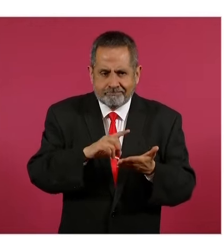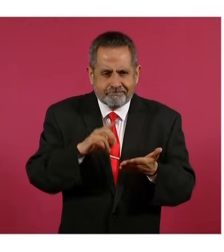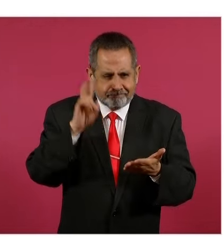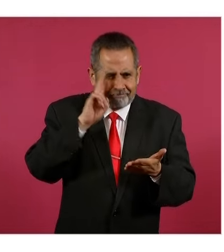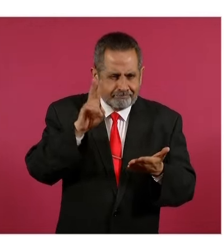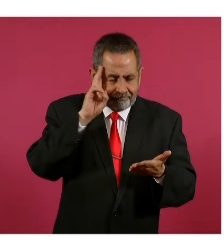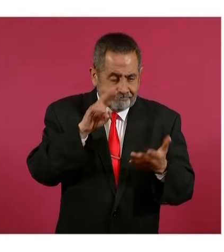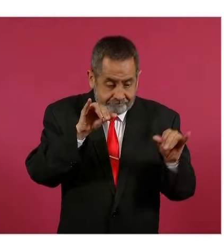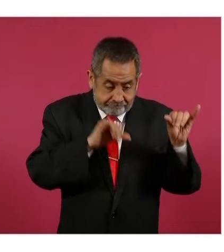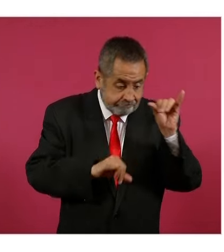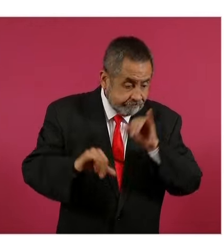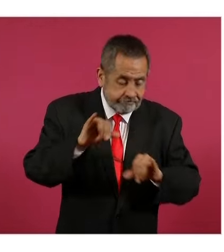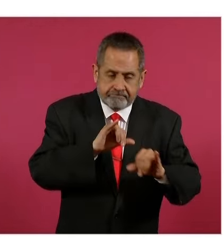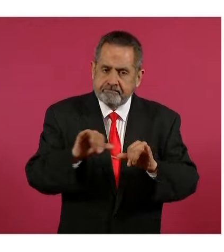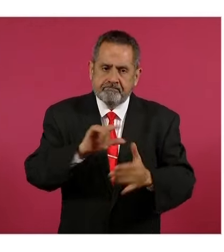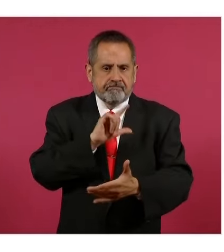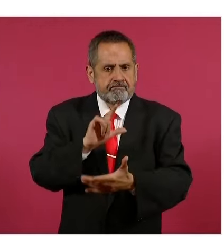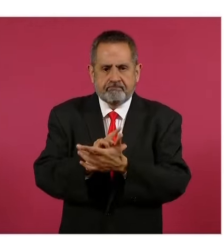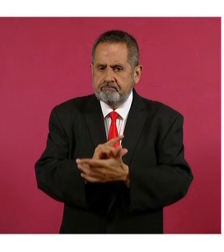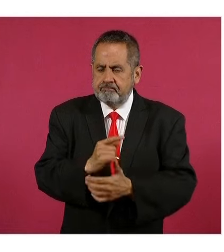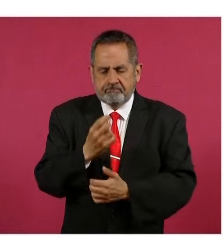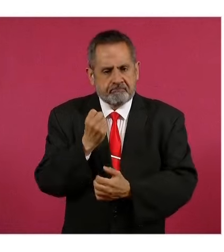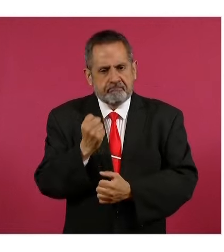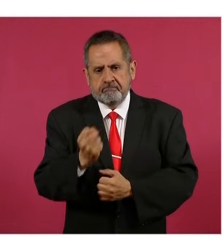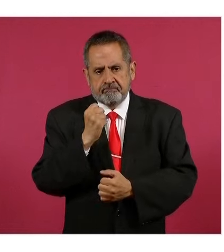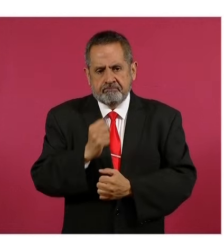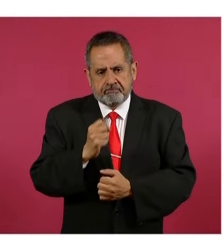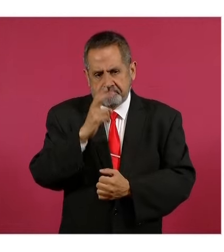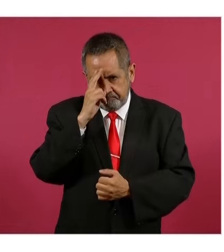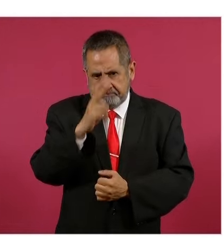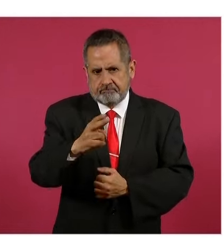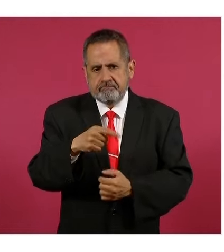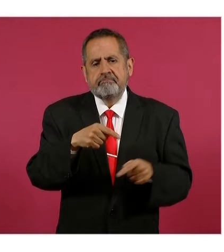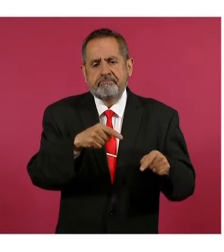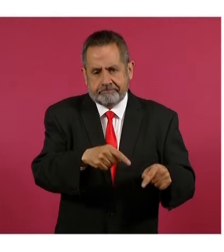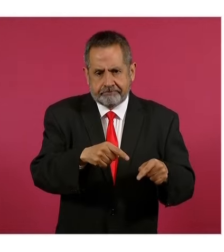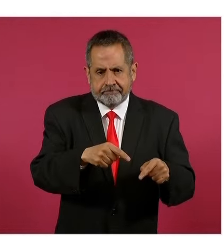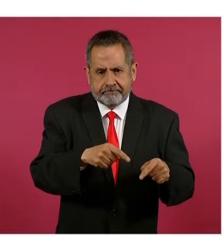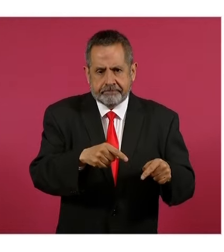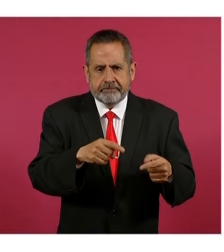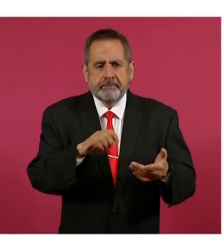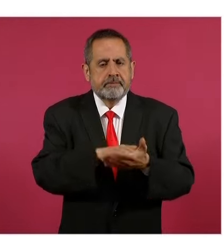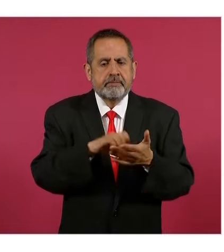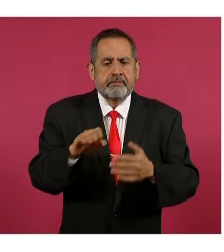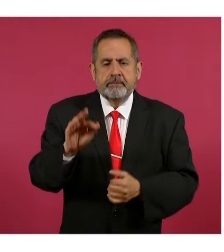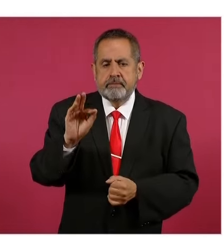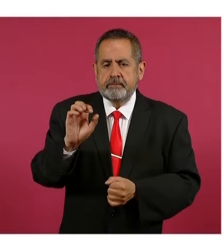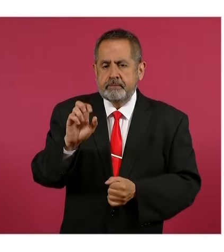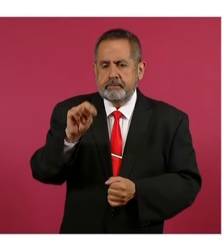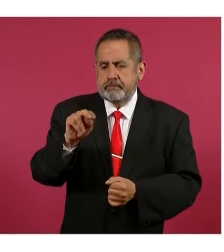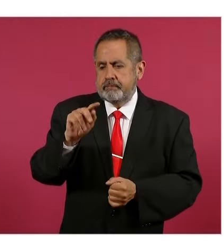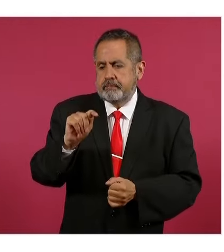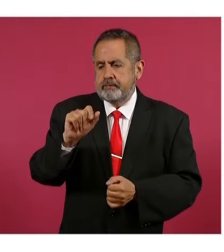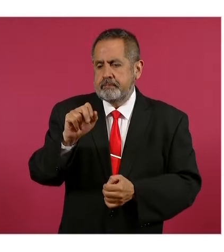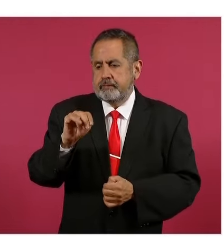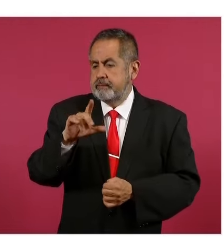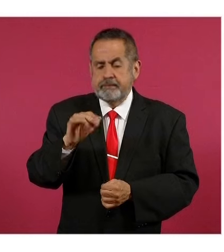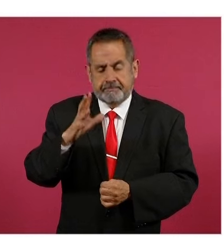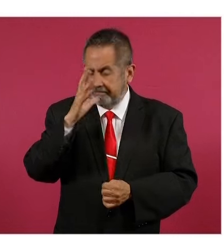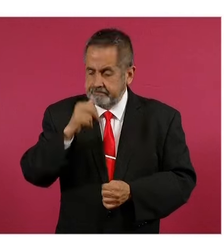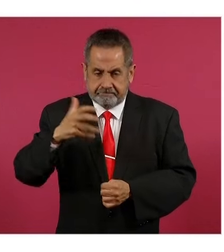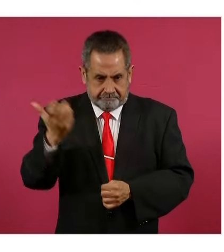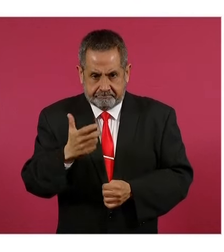no autorizadas legalmente como es el caso del uso ilícito del fentanilo y se prohíbe la